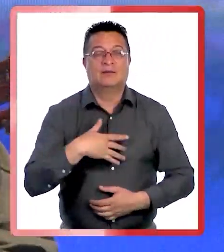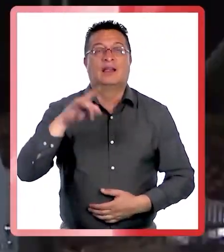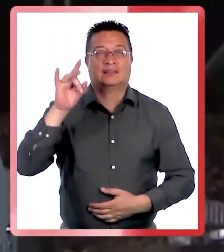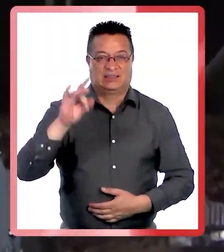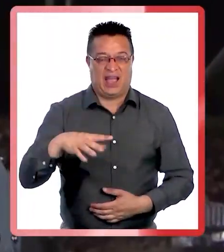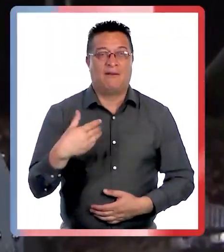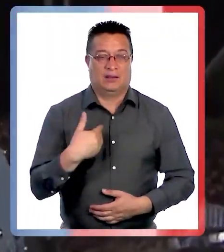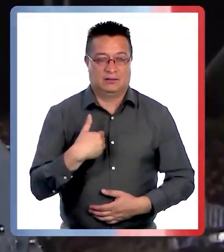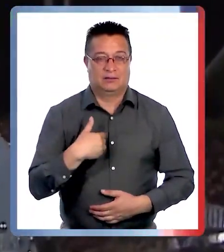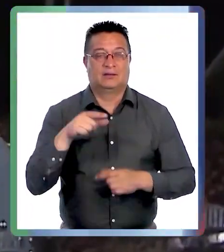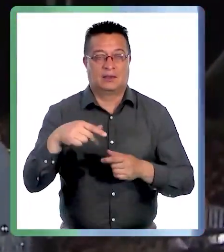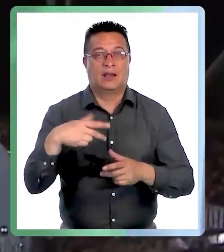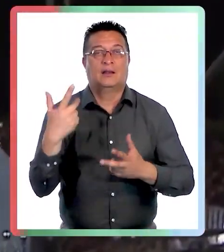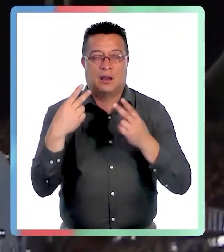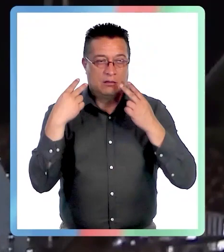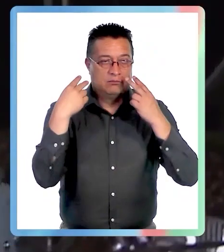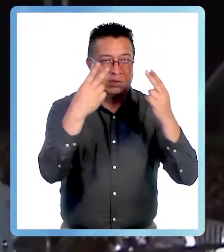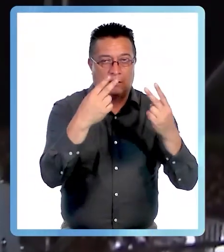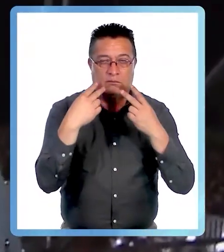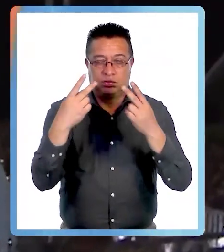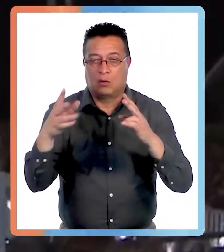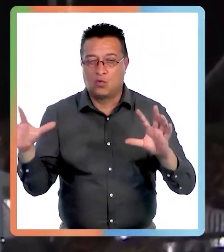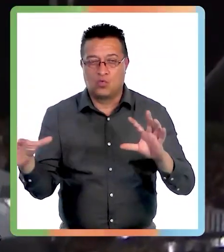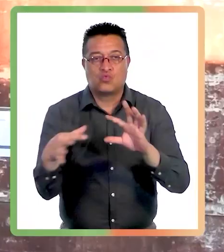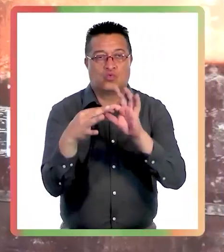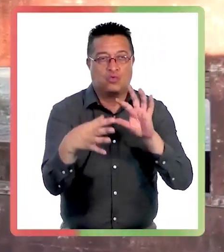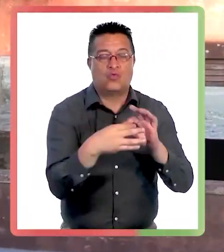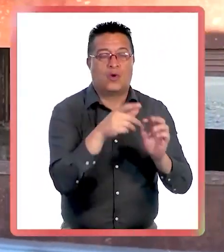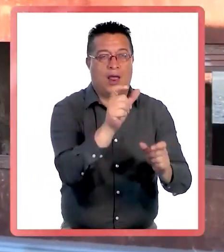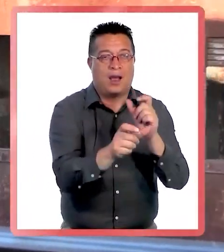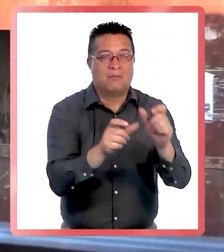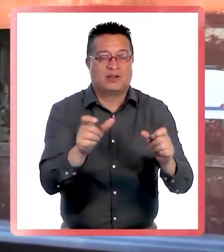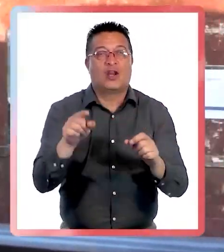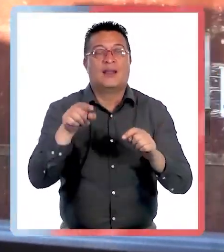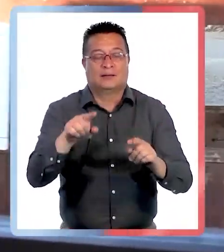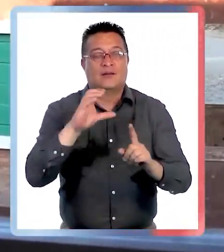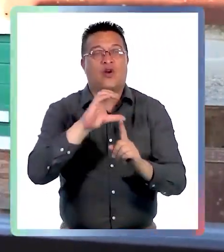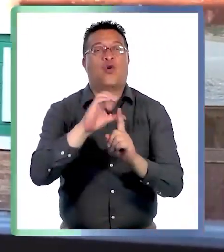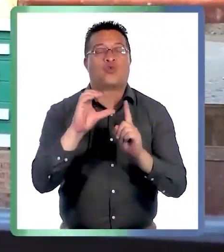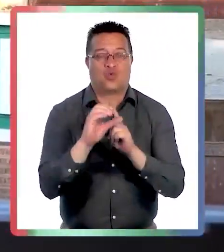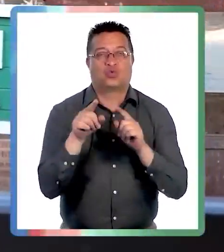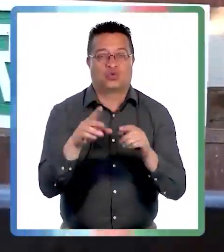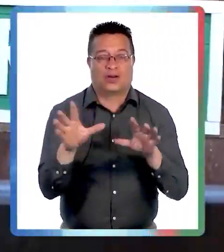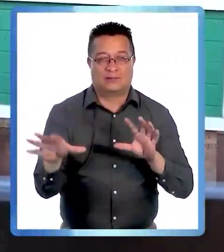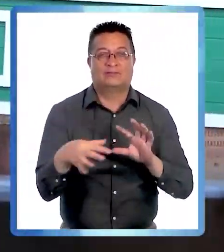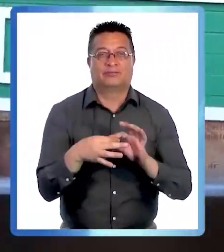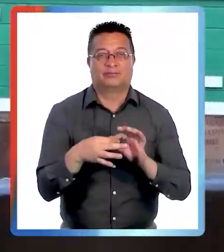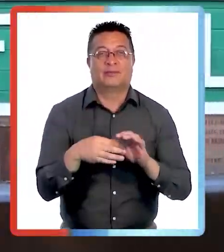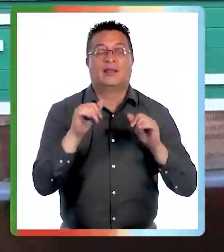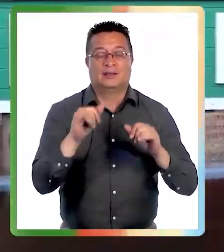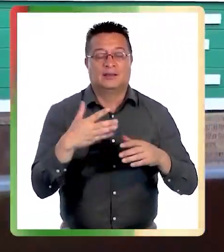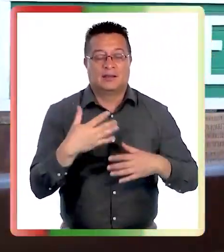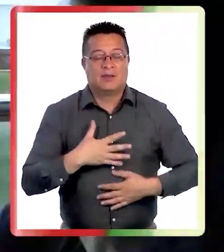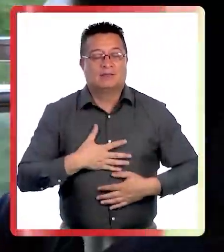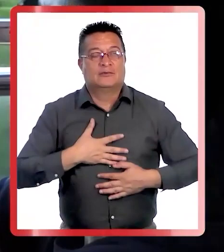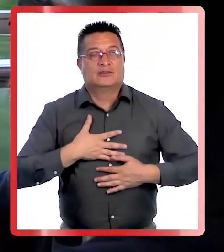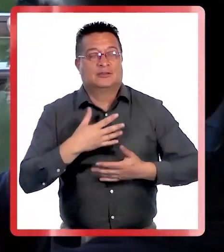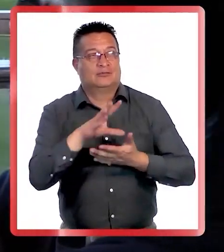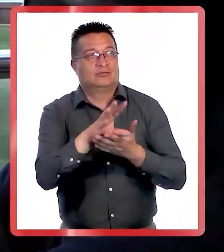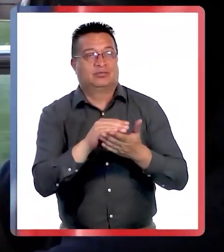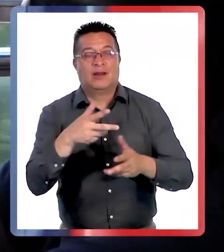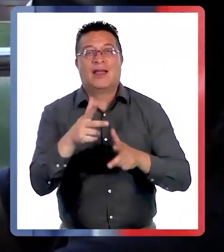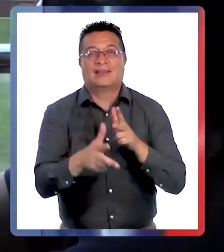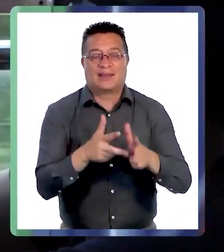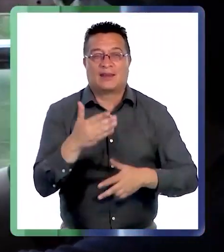el transporte une a las personas y eso tiene que ver con la cultura y la inspiración que generan los trenes también.